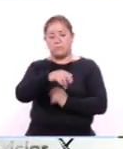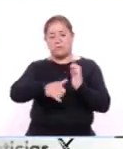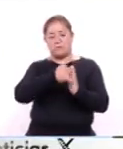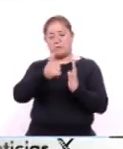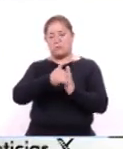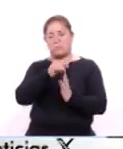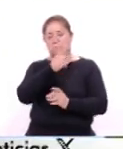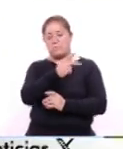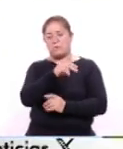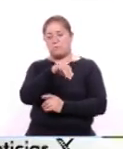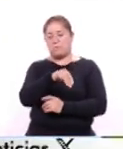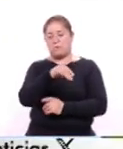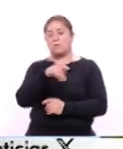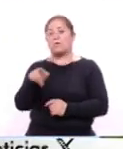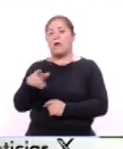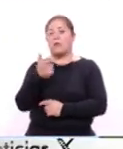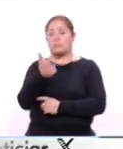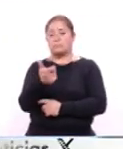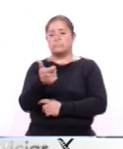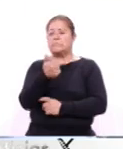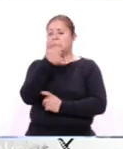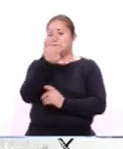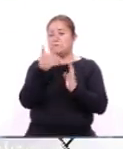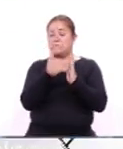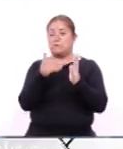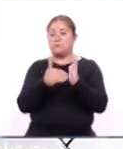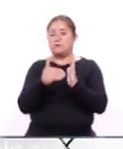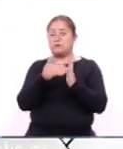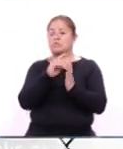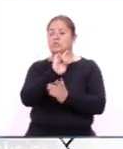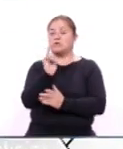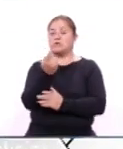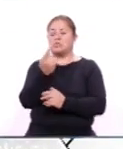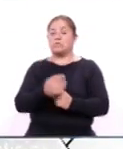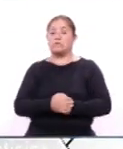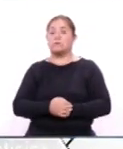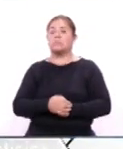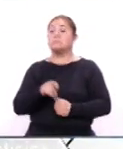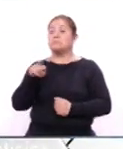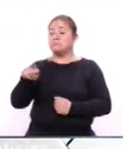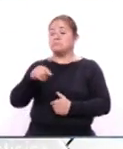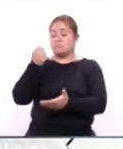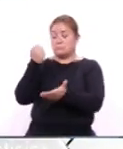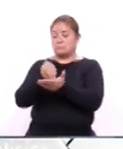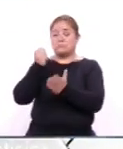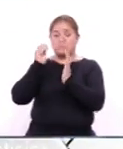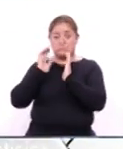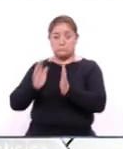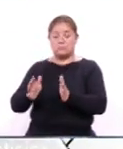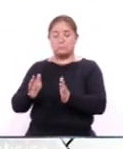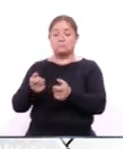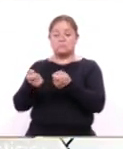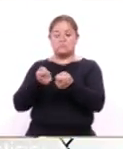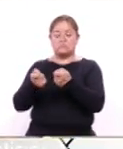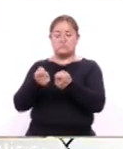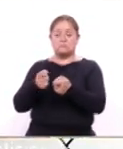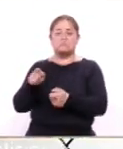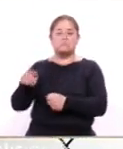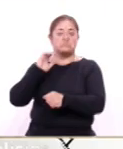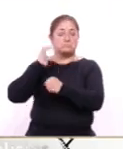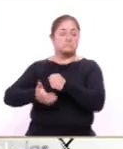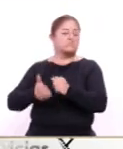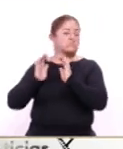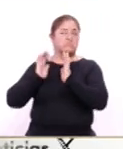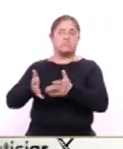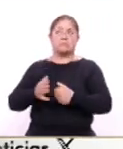Partner de México por una suma cercana a los 6 mil millones de dólares tras la obtención de la autorización y aprobación regulatoria necesaria concluyó esta